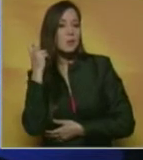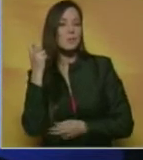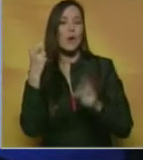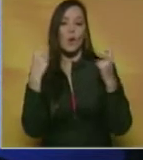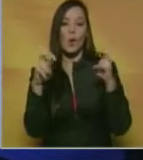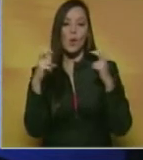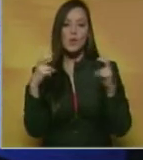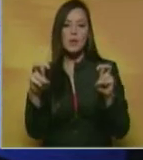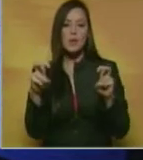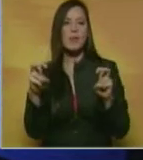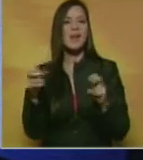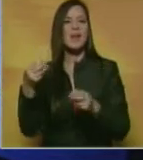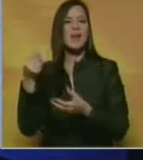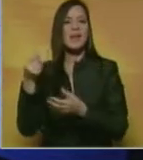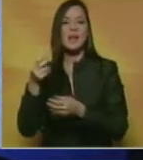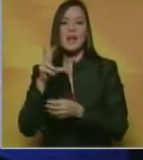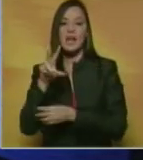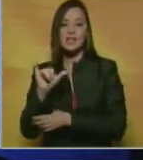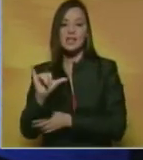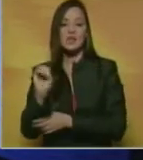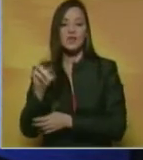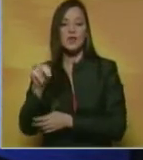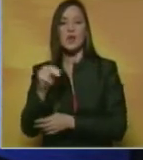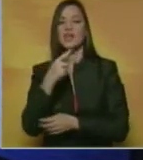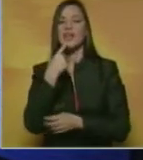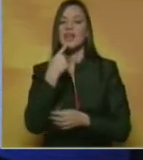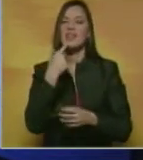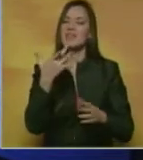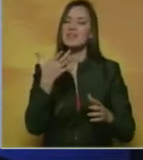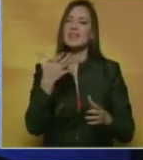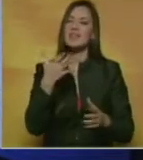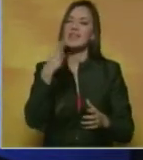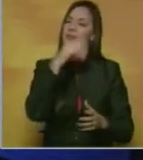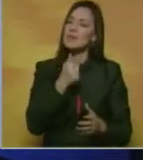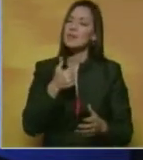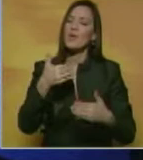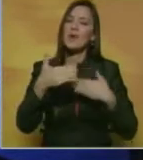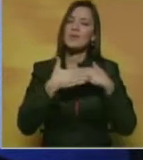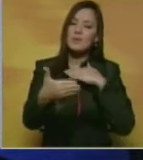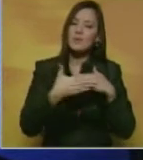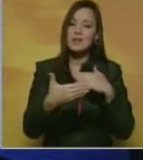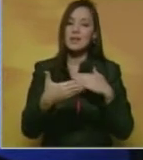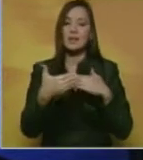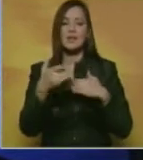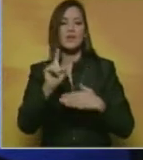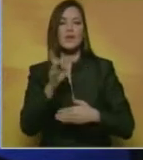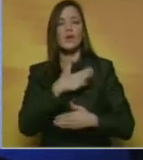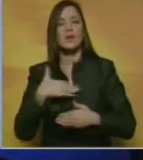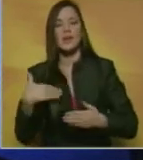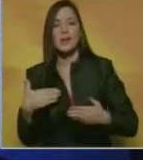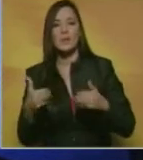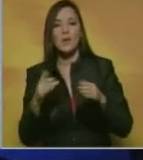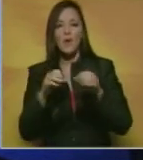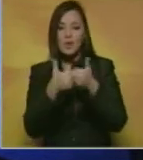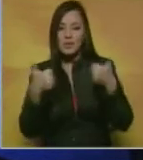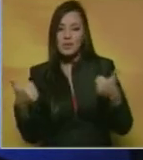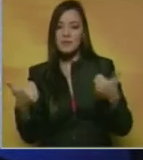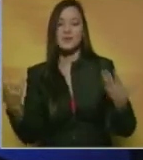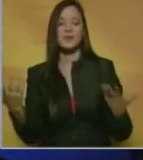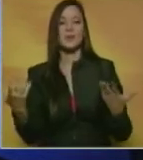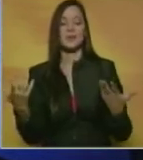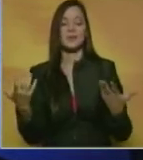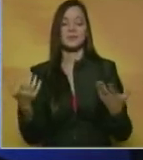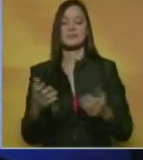John Lennon, Imagine, que habla de que no haya frontera, que no haya divisiones y eso es sumamente significativo. A partir de este momento,